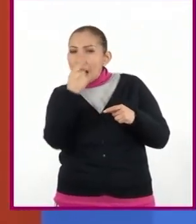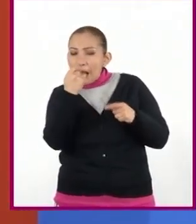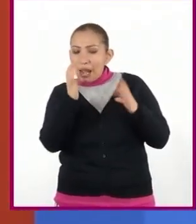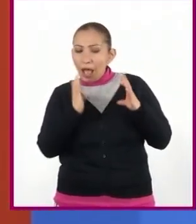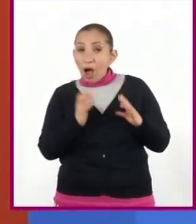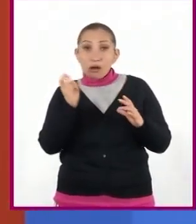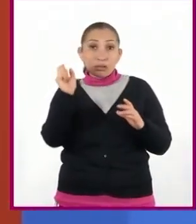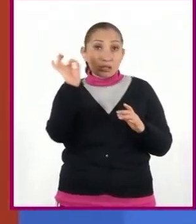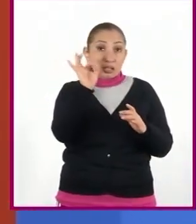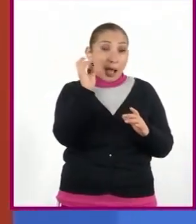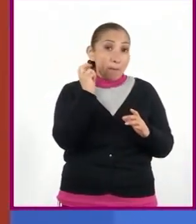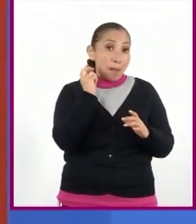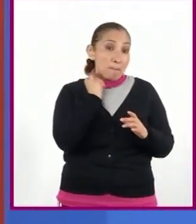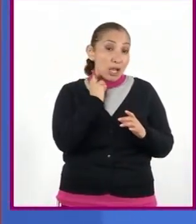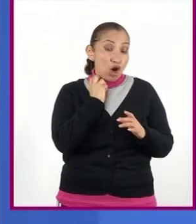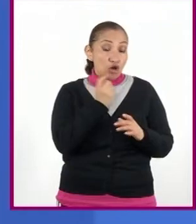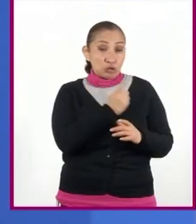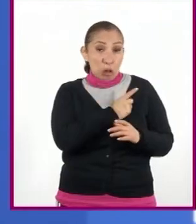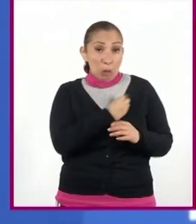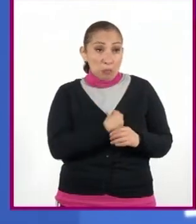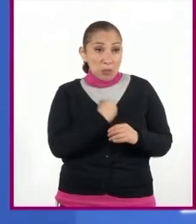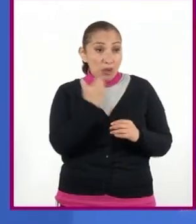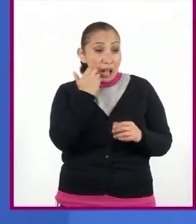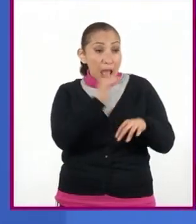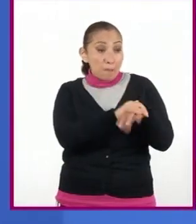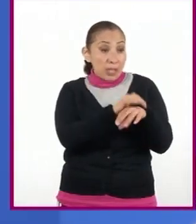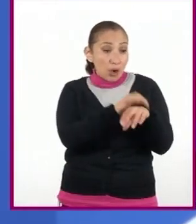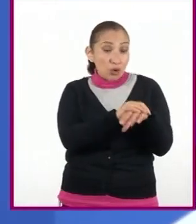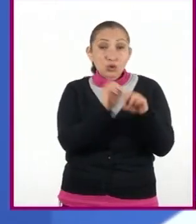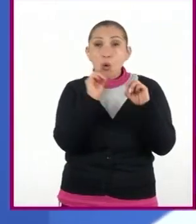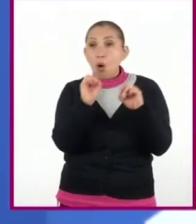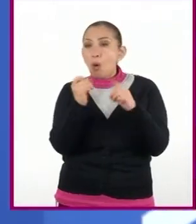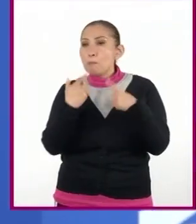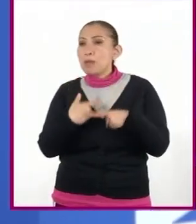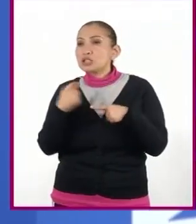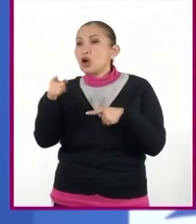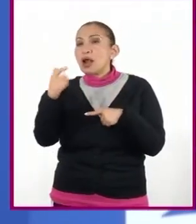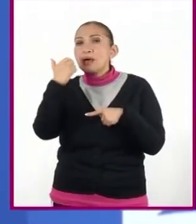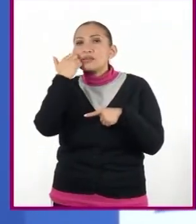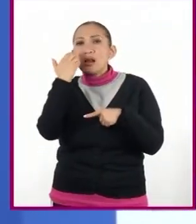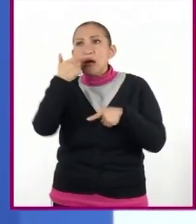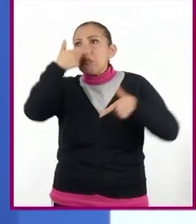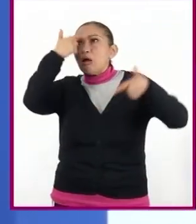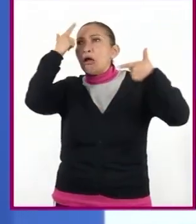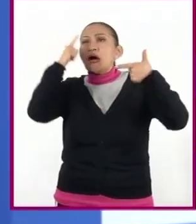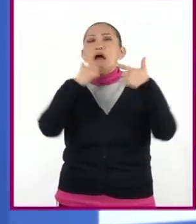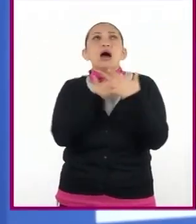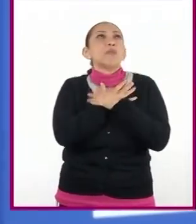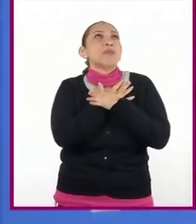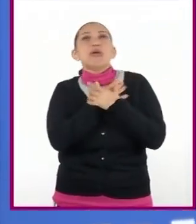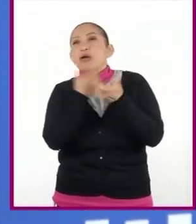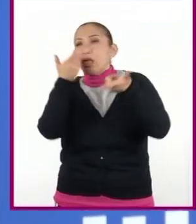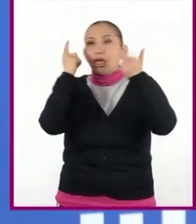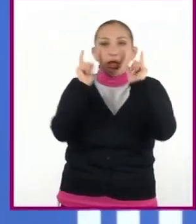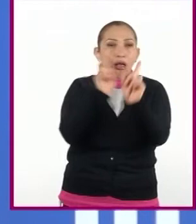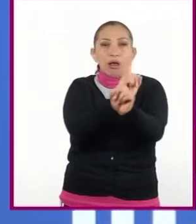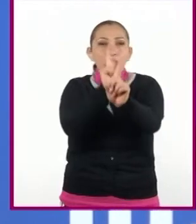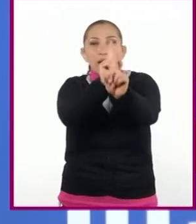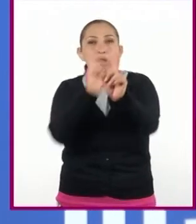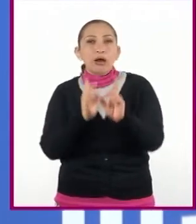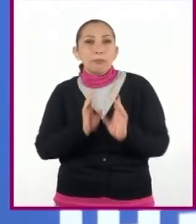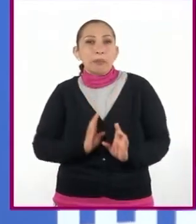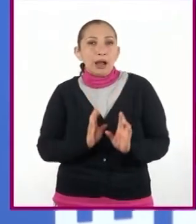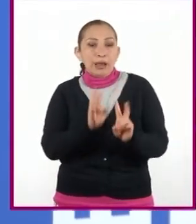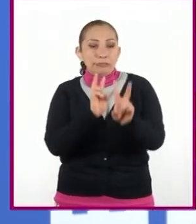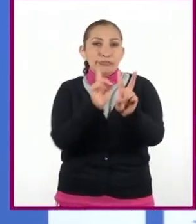trate de un vampiro que vive solo y quiere hacer amigos, o bien una persona que se volvió loca de amor y por eso persigue a las parejas.